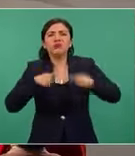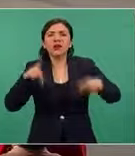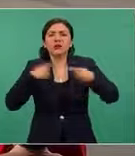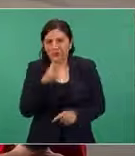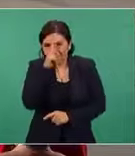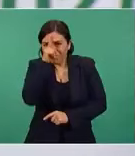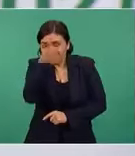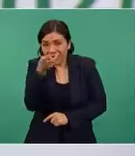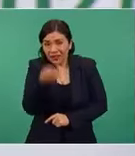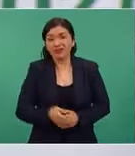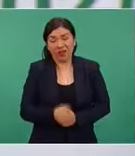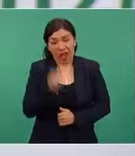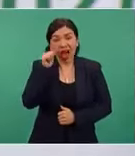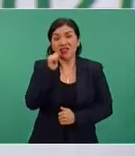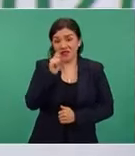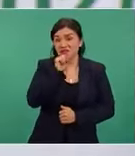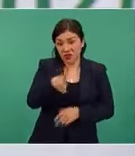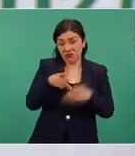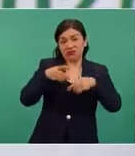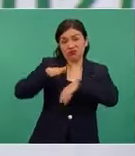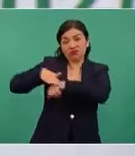Es lo que dijo ayer el presidente.